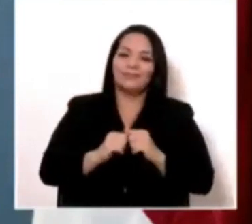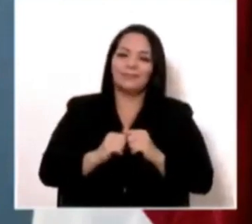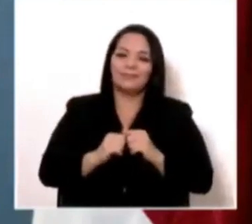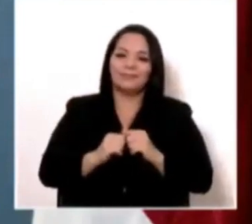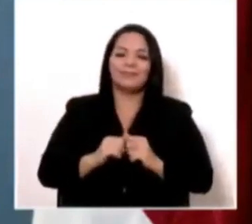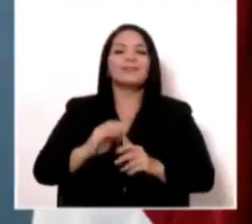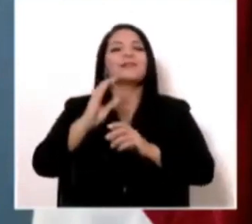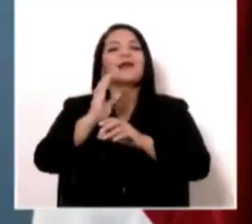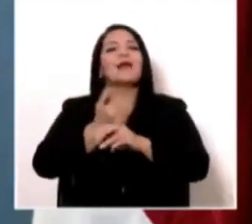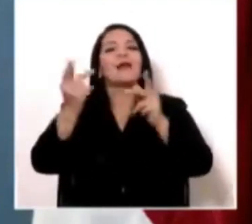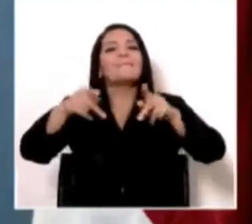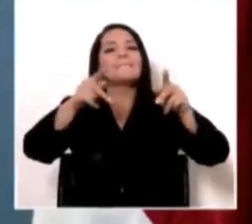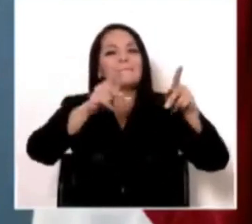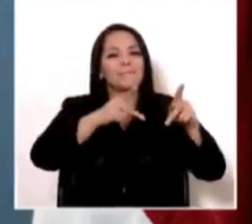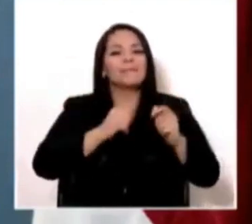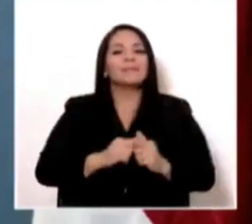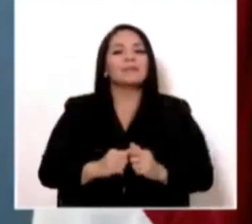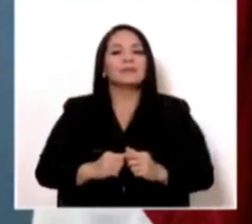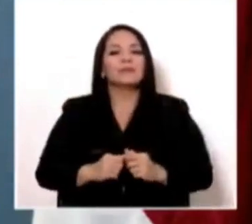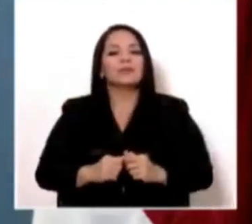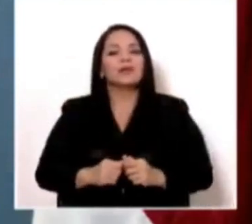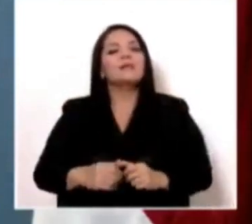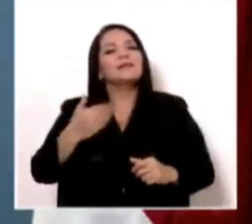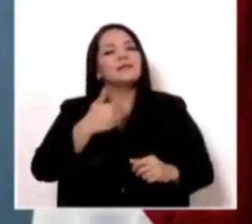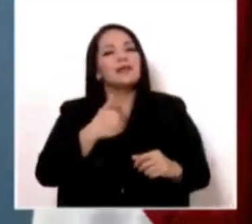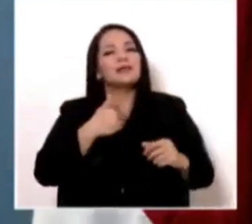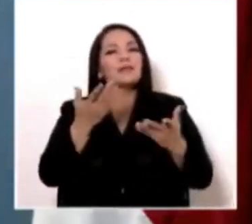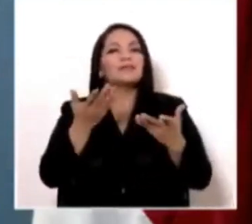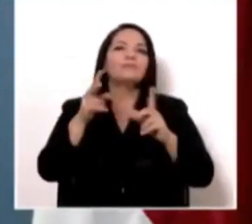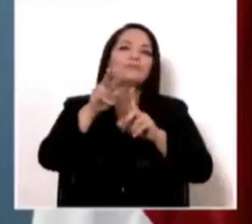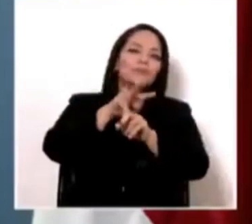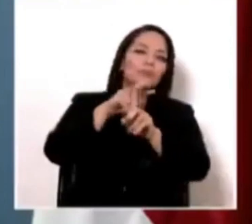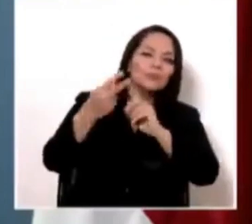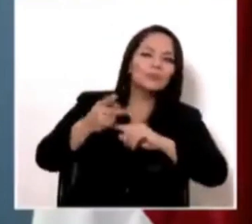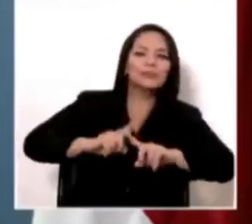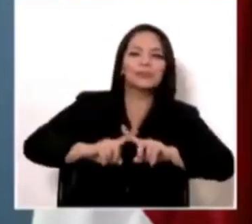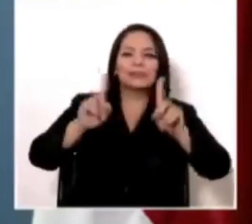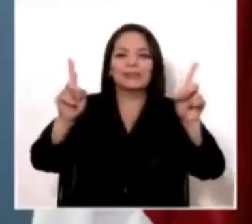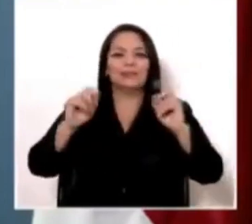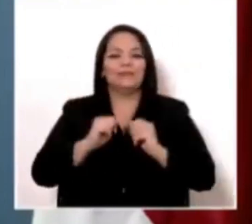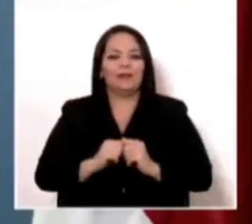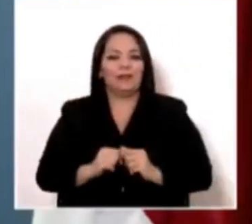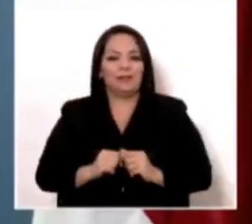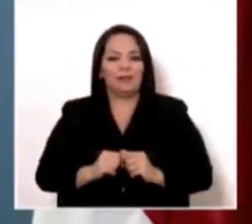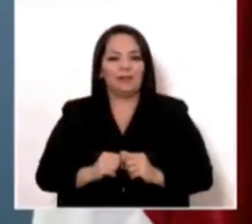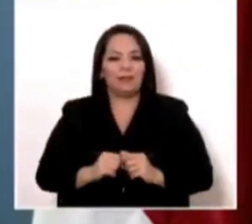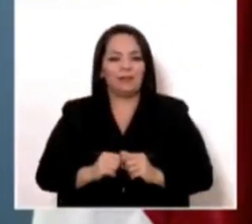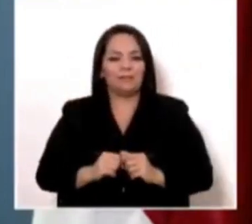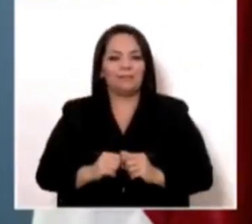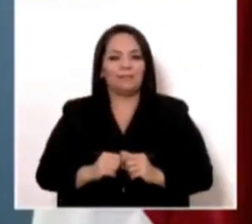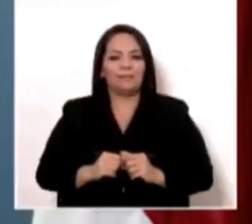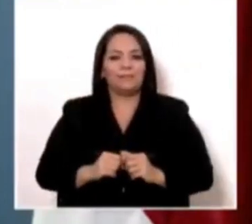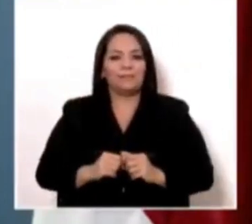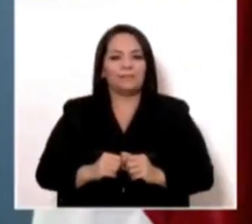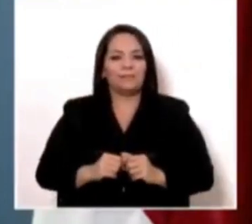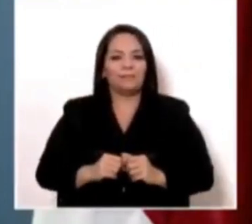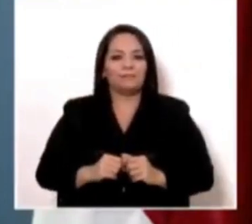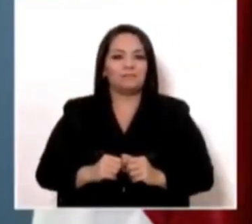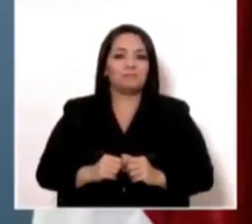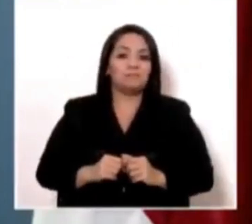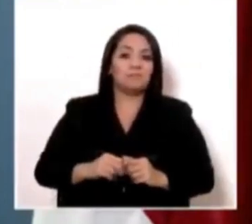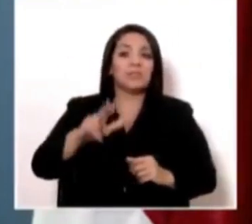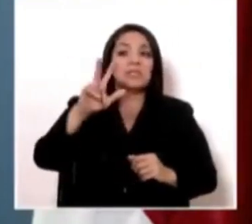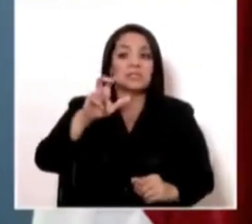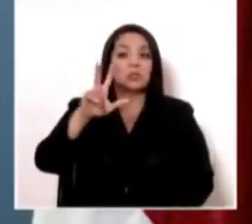Cada quien tiene un punto de vista diferente. Yo creo que la gran mayoría de los 330